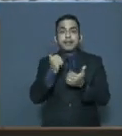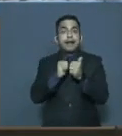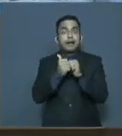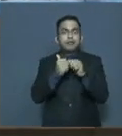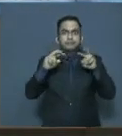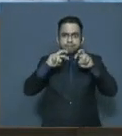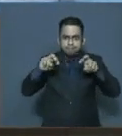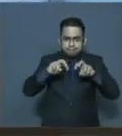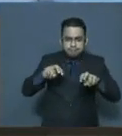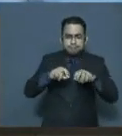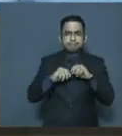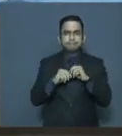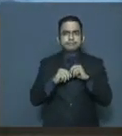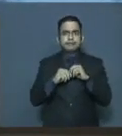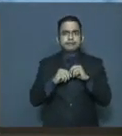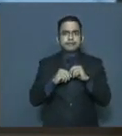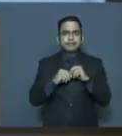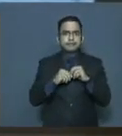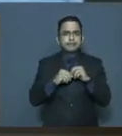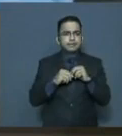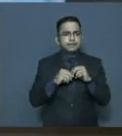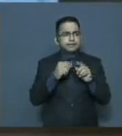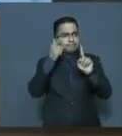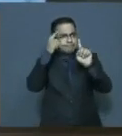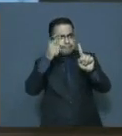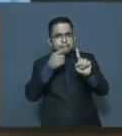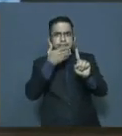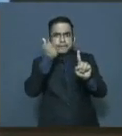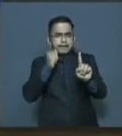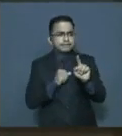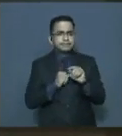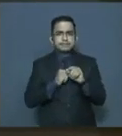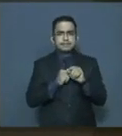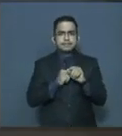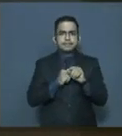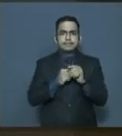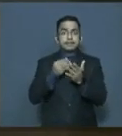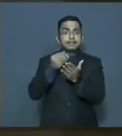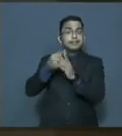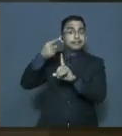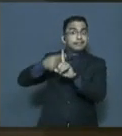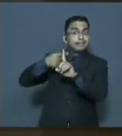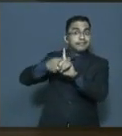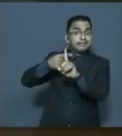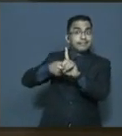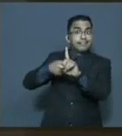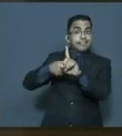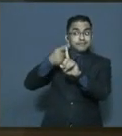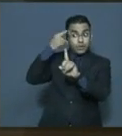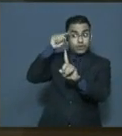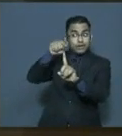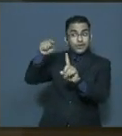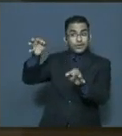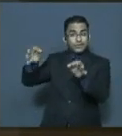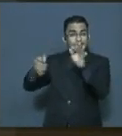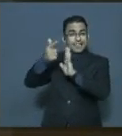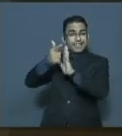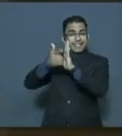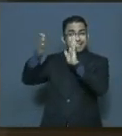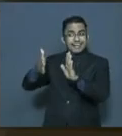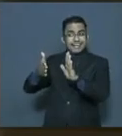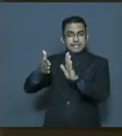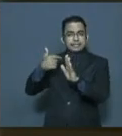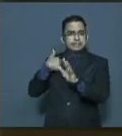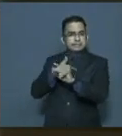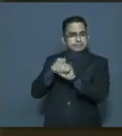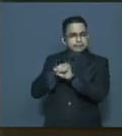del desempeño, el establecimiento de criterios objetivos para una escala salarial tanto para juezas y jueces como para el régimen de